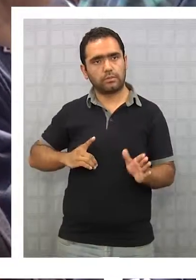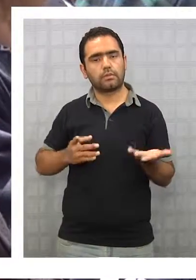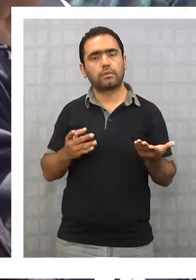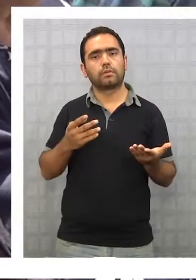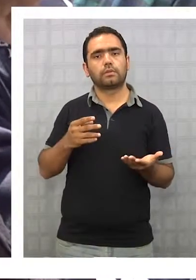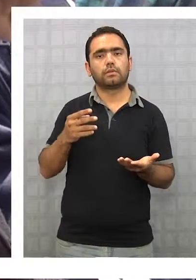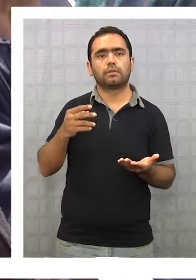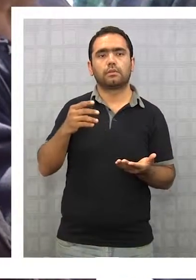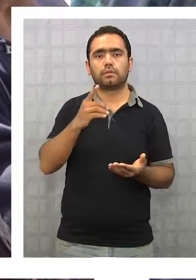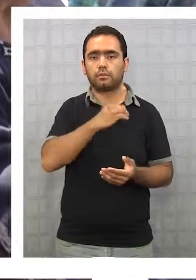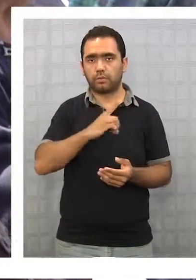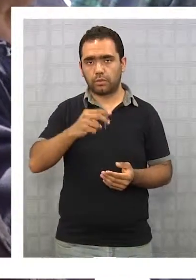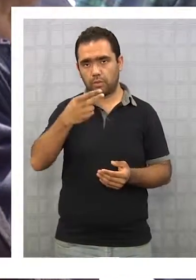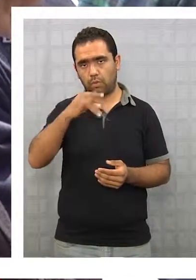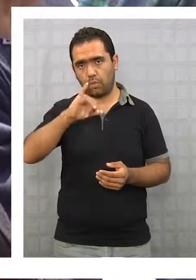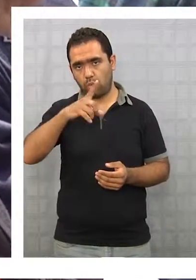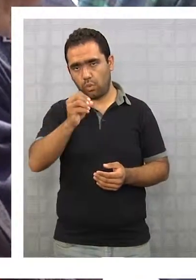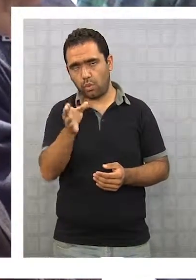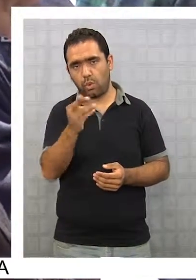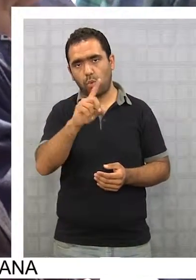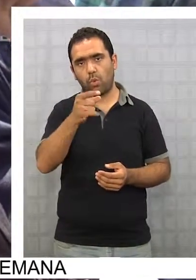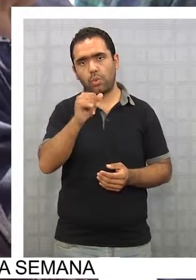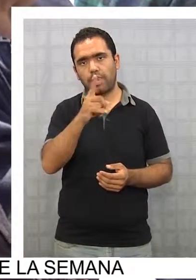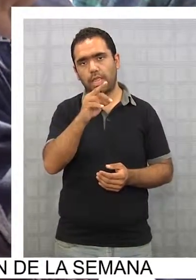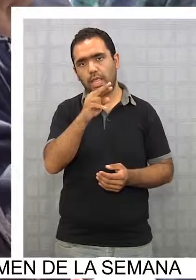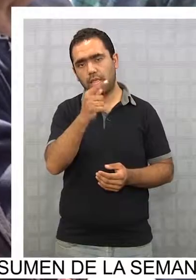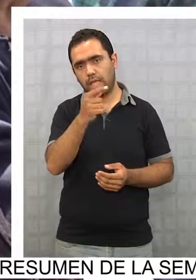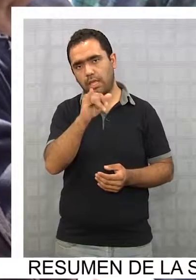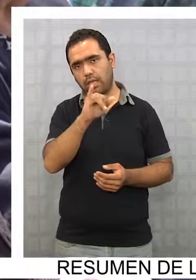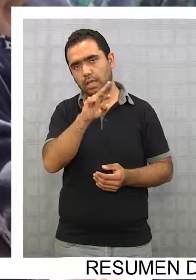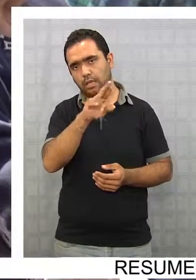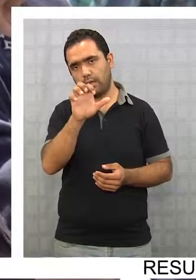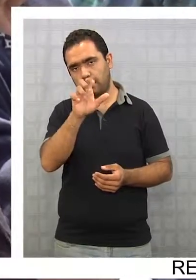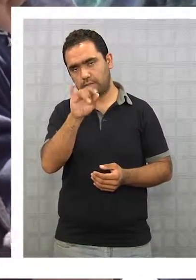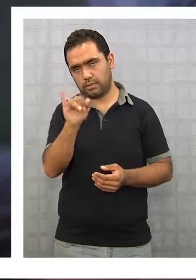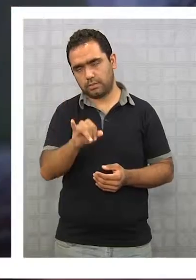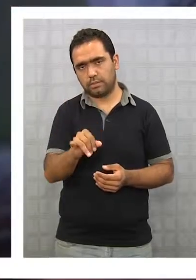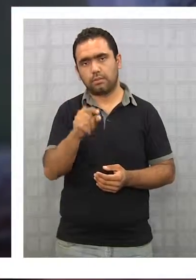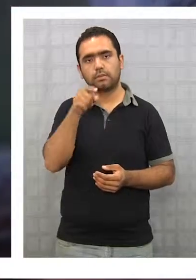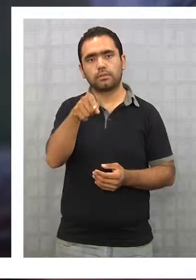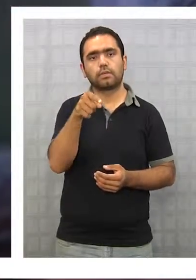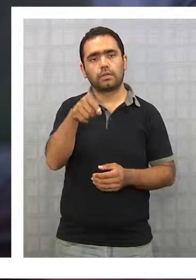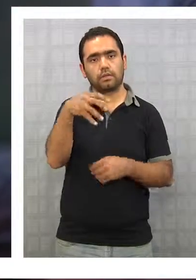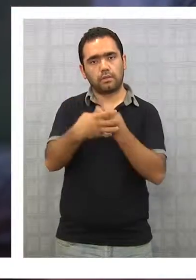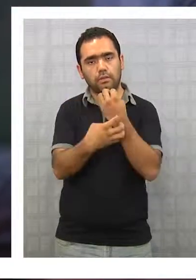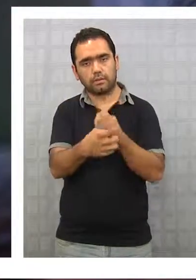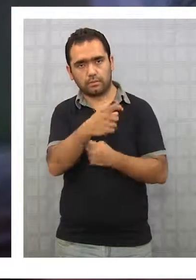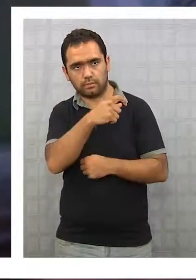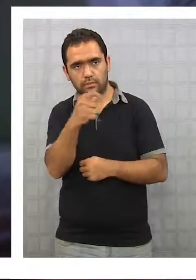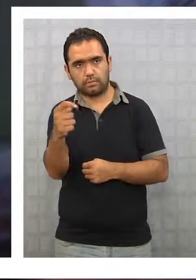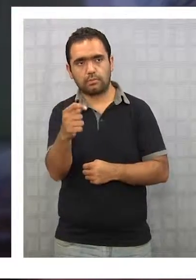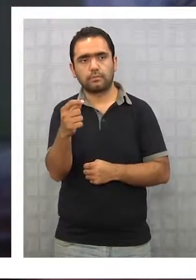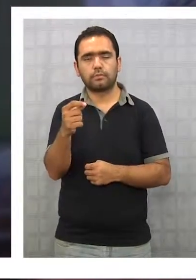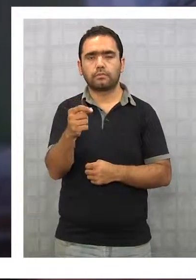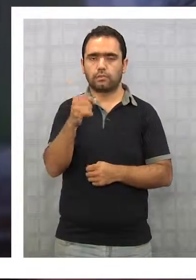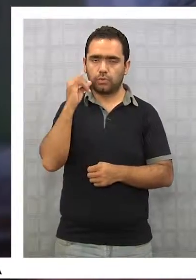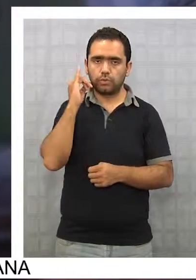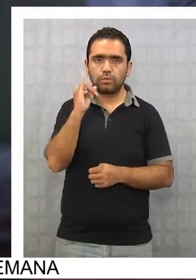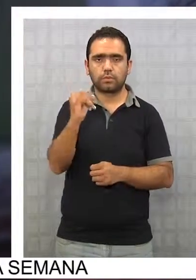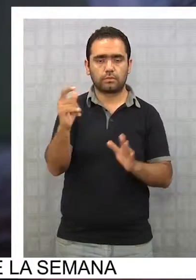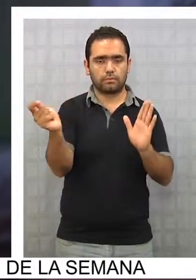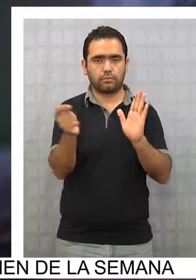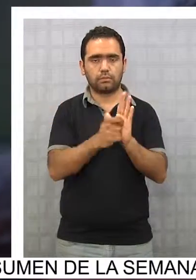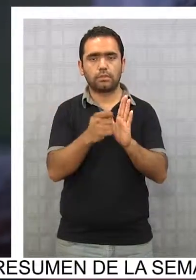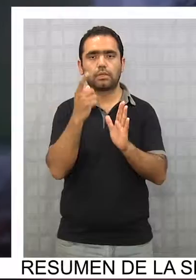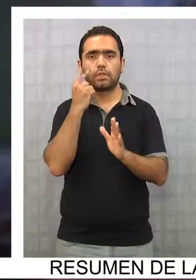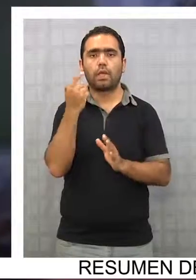diputado Hugo Gutiérrez, tenemos en nuestra región, diríamos, el sí, sí, conmemorar el día